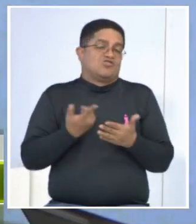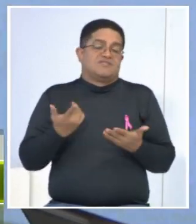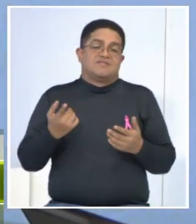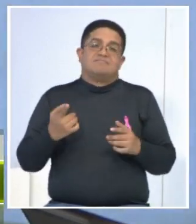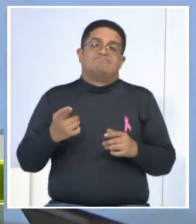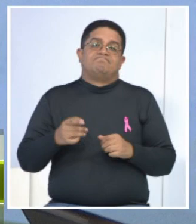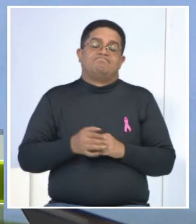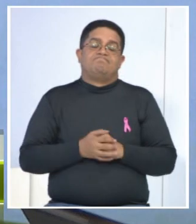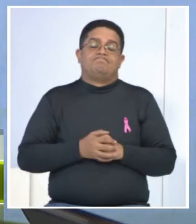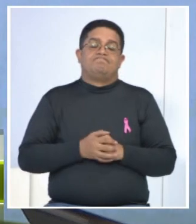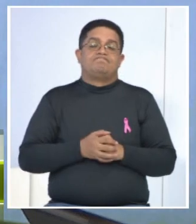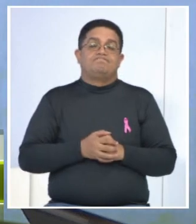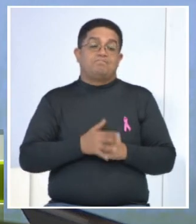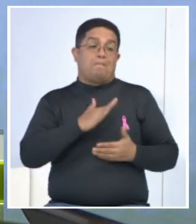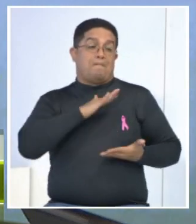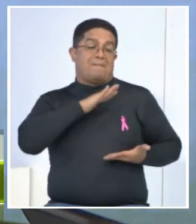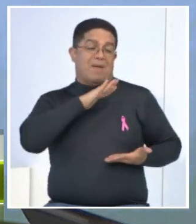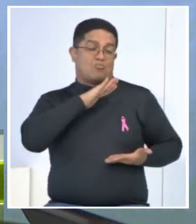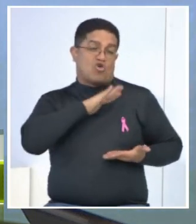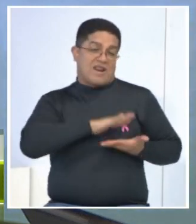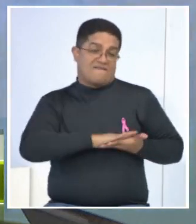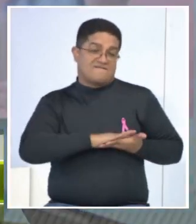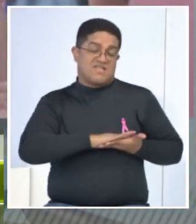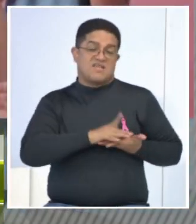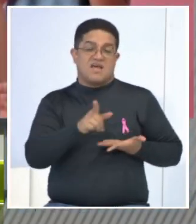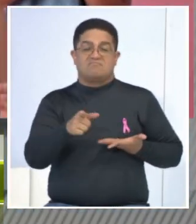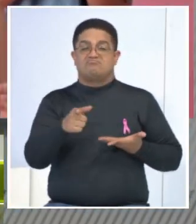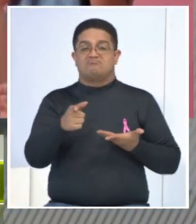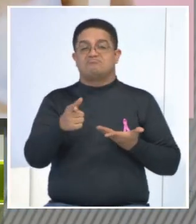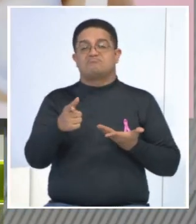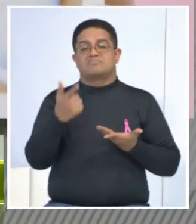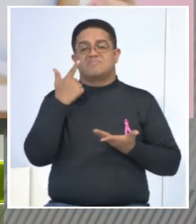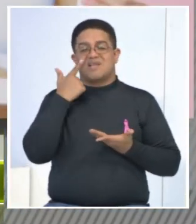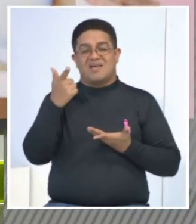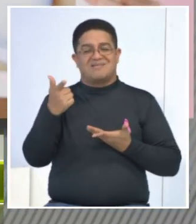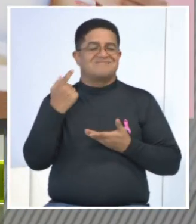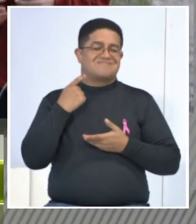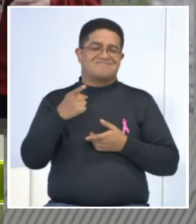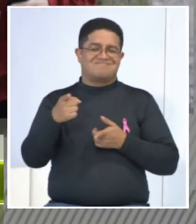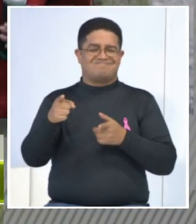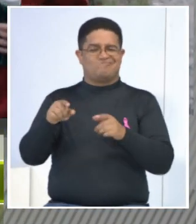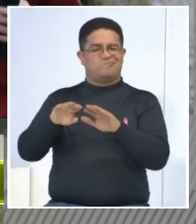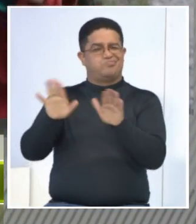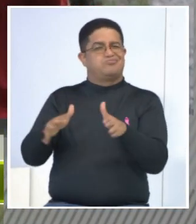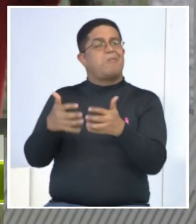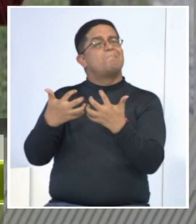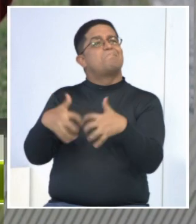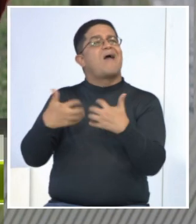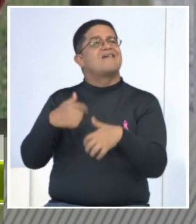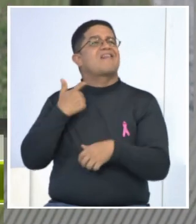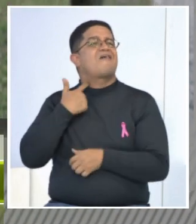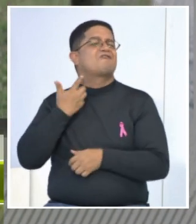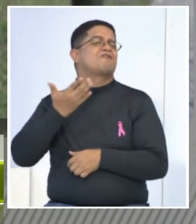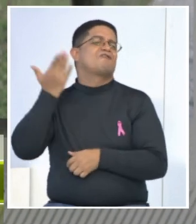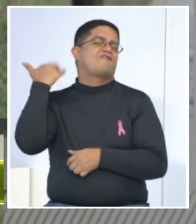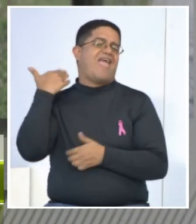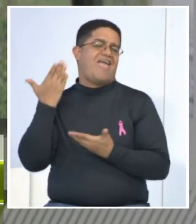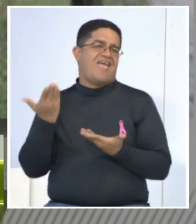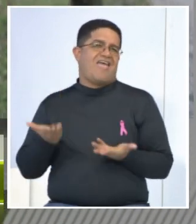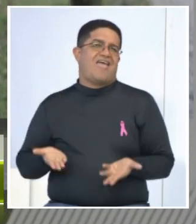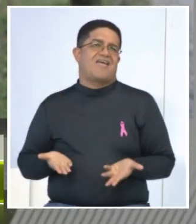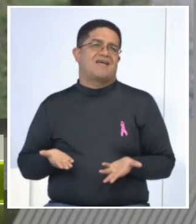mamografía que tú uses, por ejemplo los analógicos, que son los equipos más viejos, que son analógicos digitalizados, era